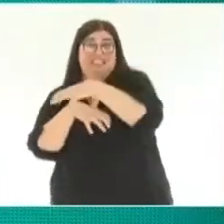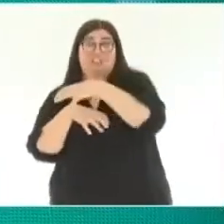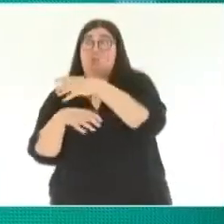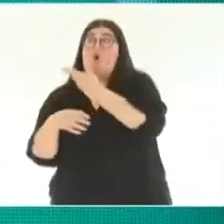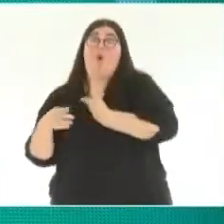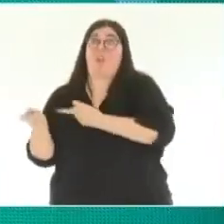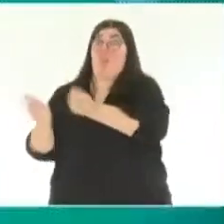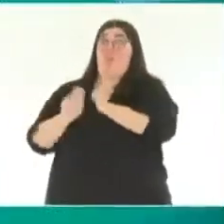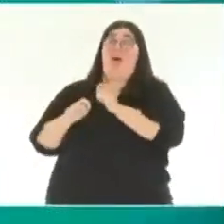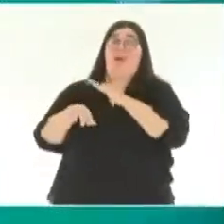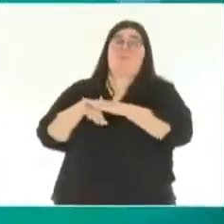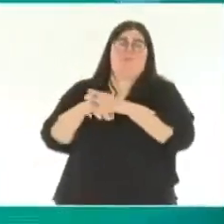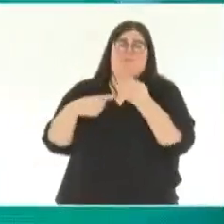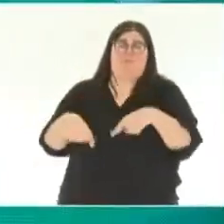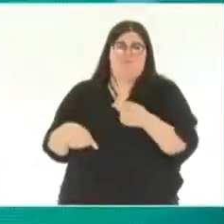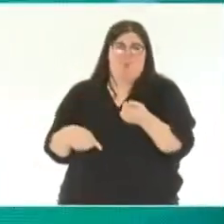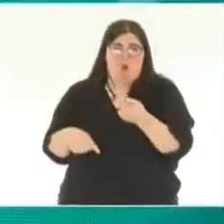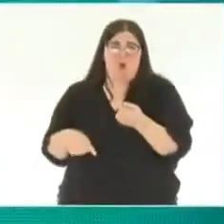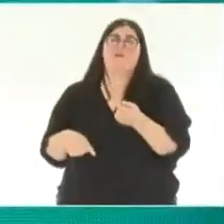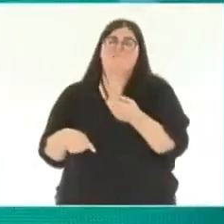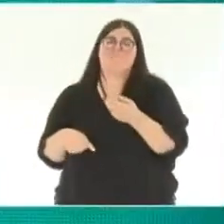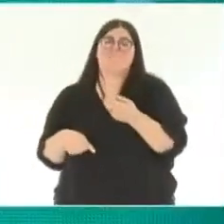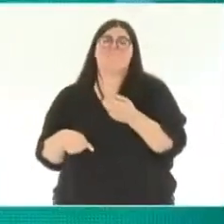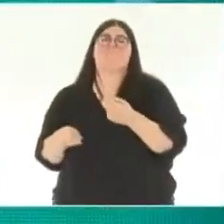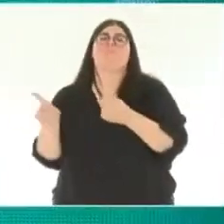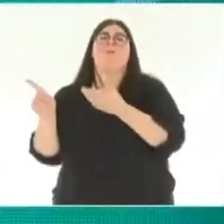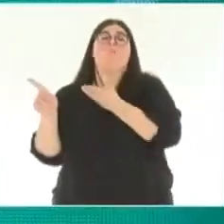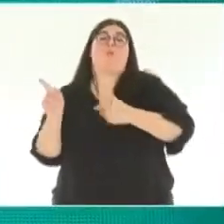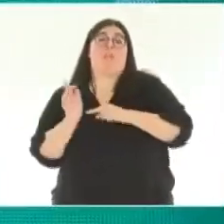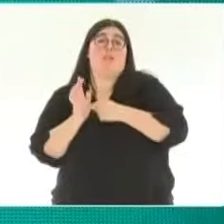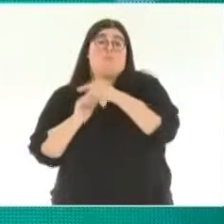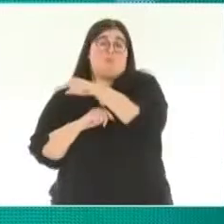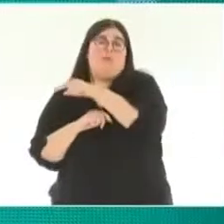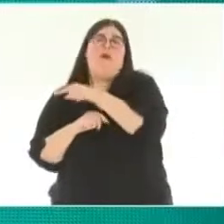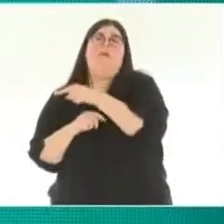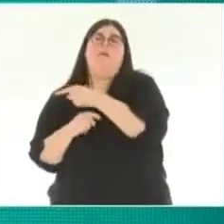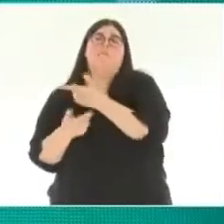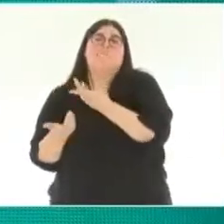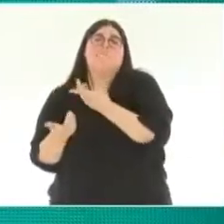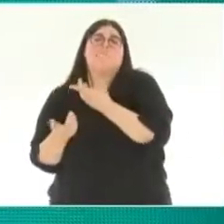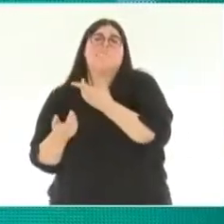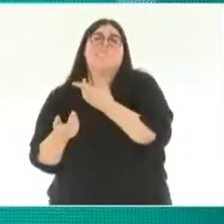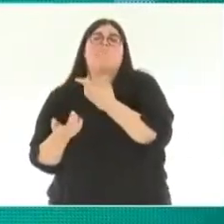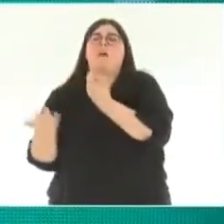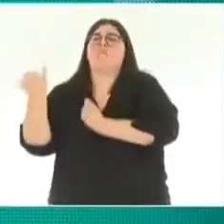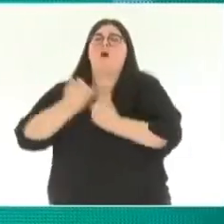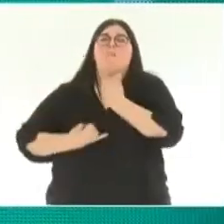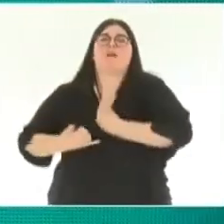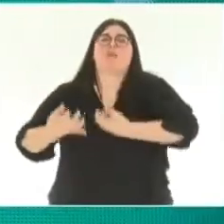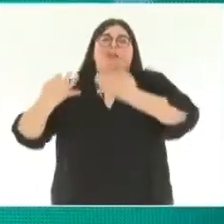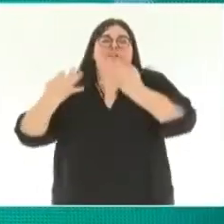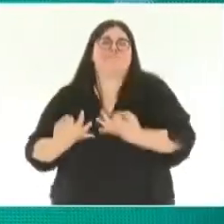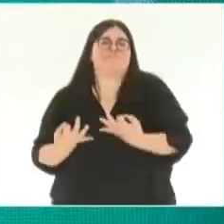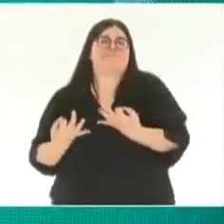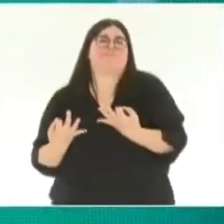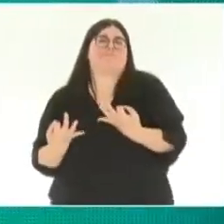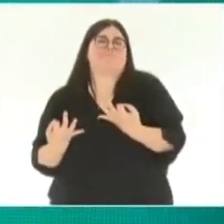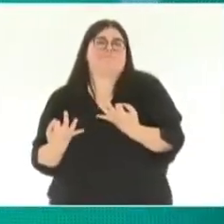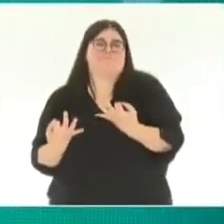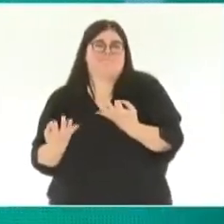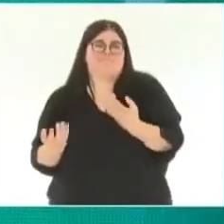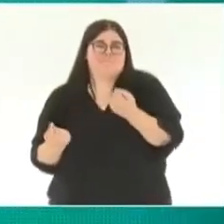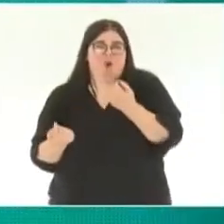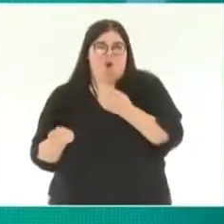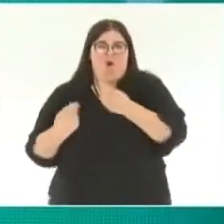y tampoco el ejecutivo de la ciudad puede volcar la información necesaria porque de